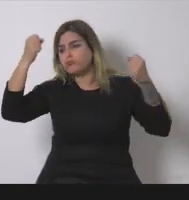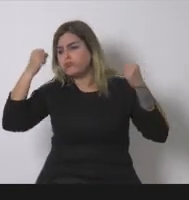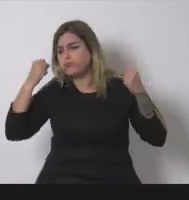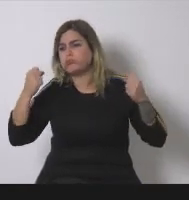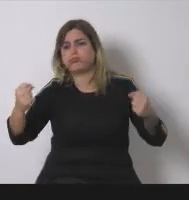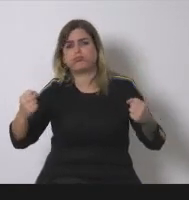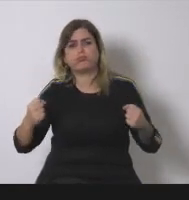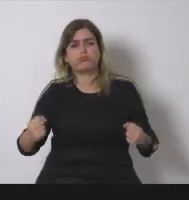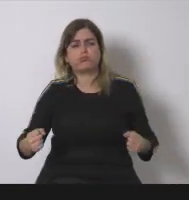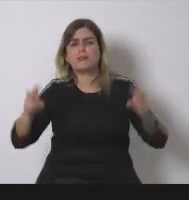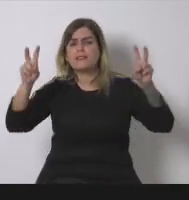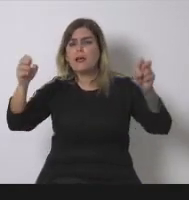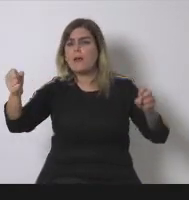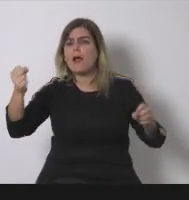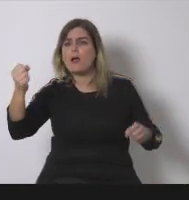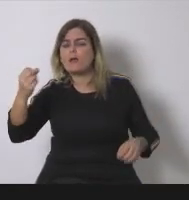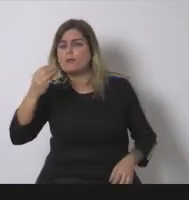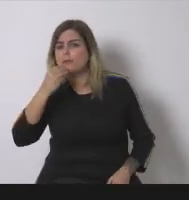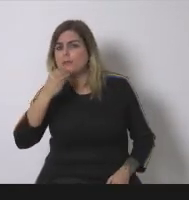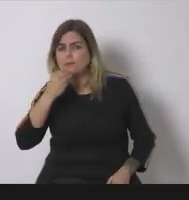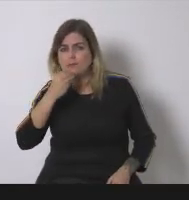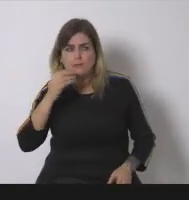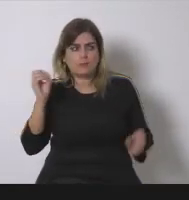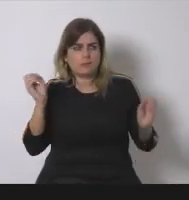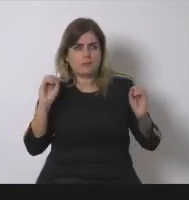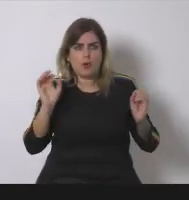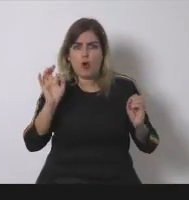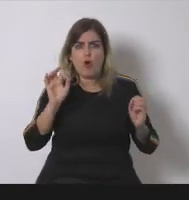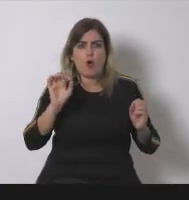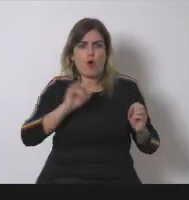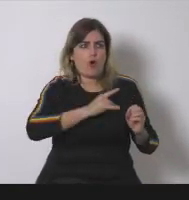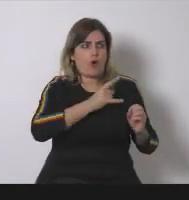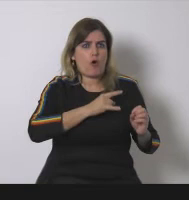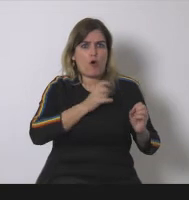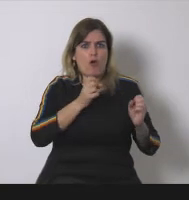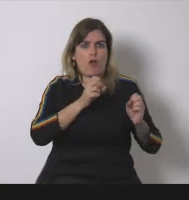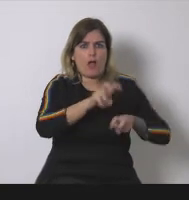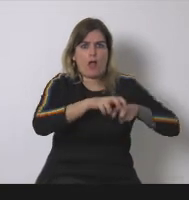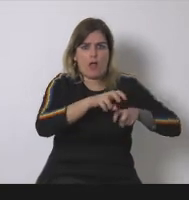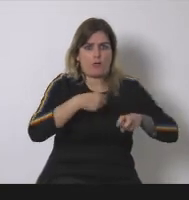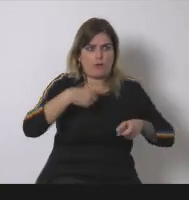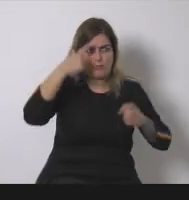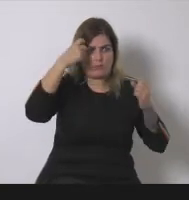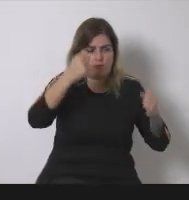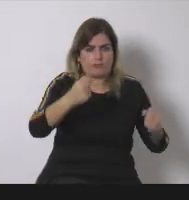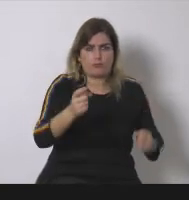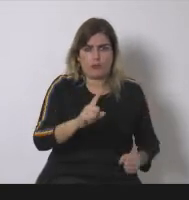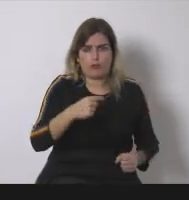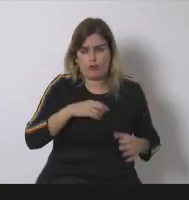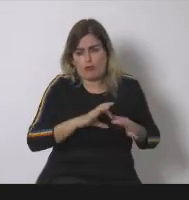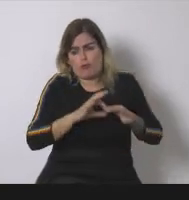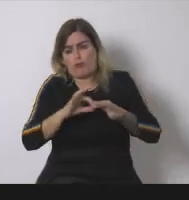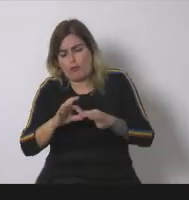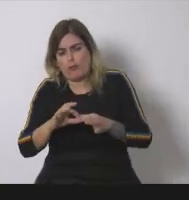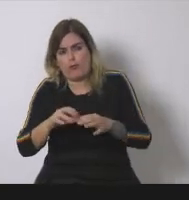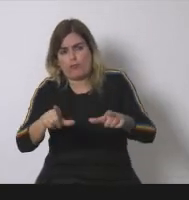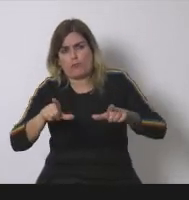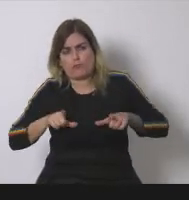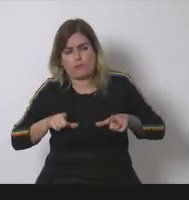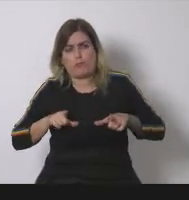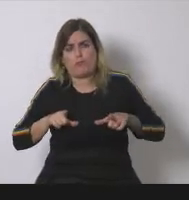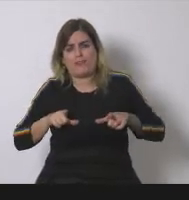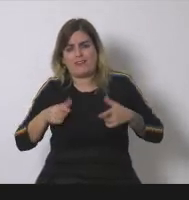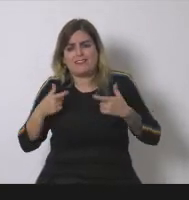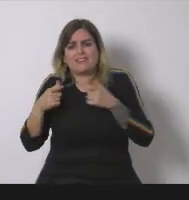agroecología mi formación está más del lado del sector eléctrico de la